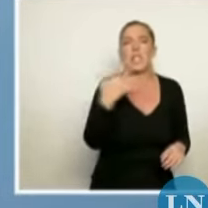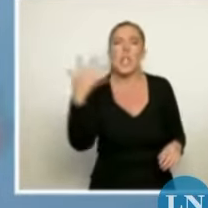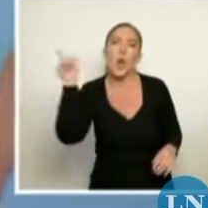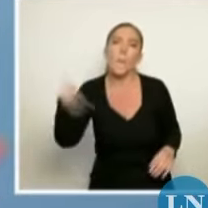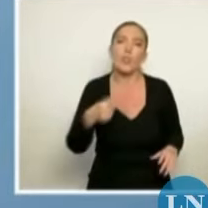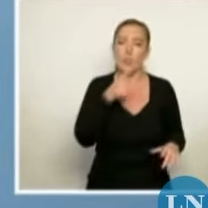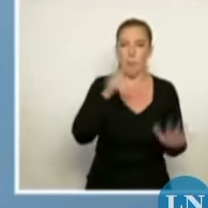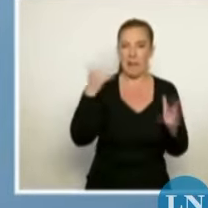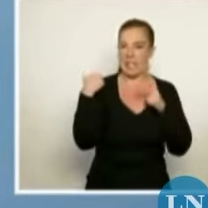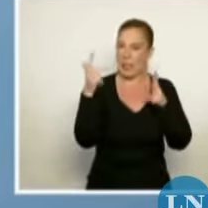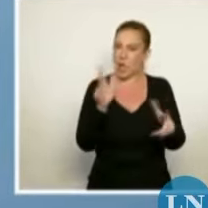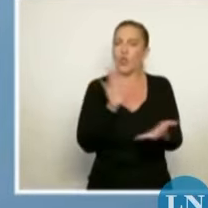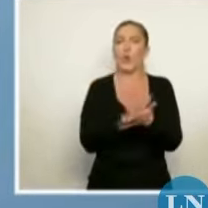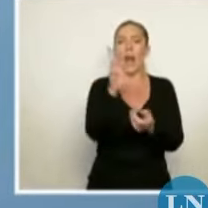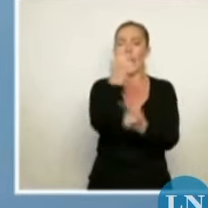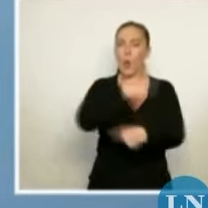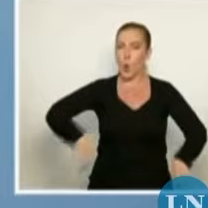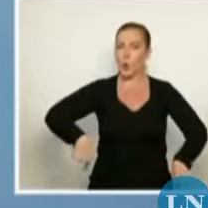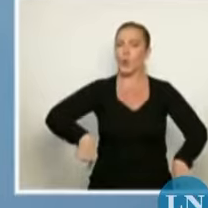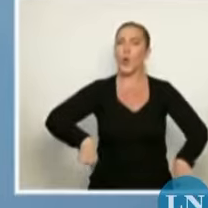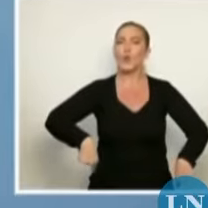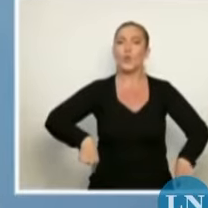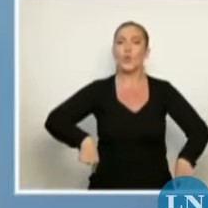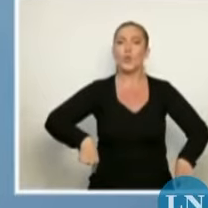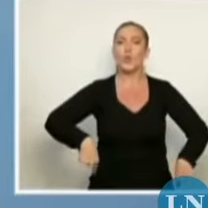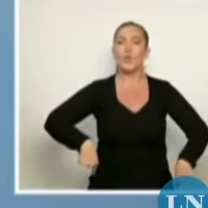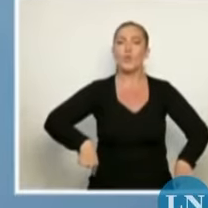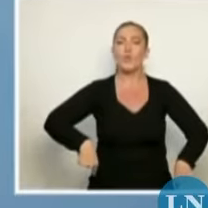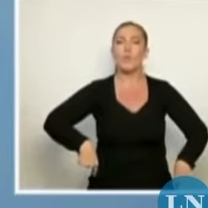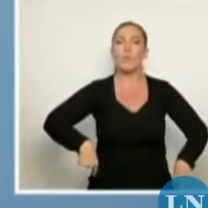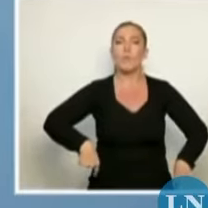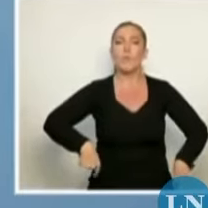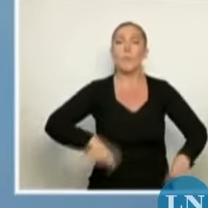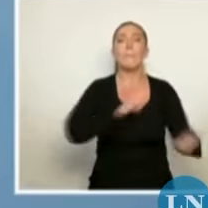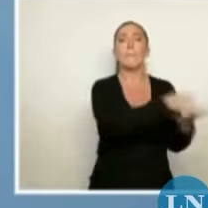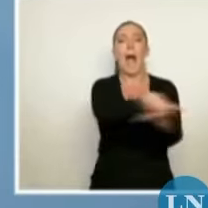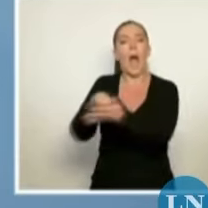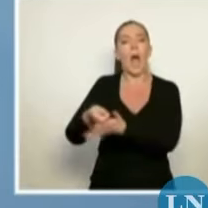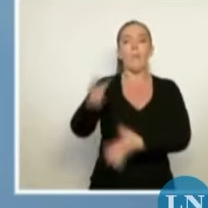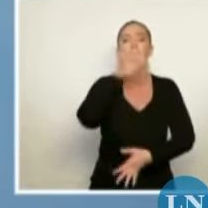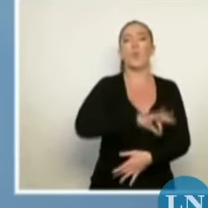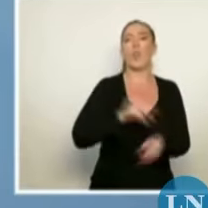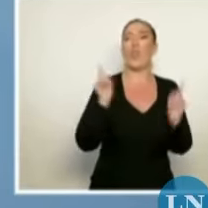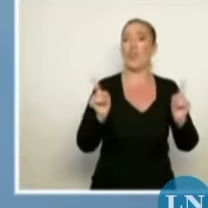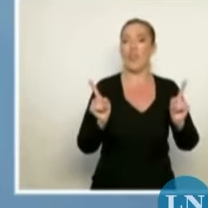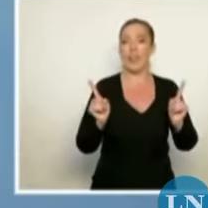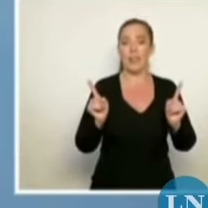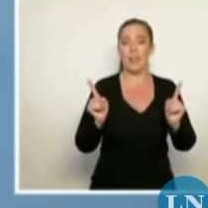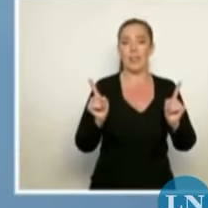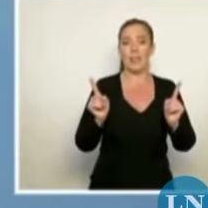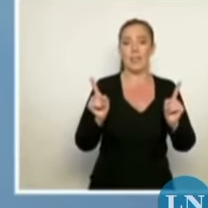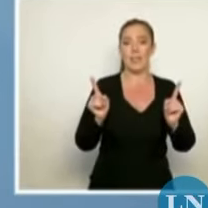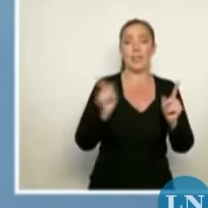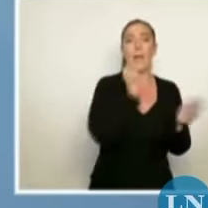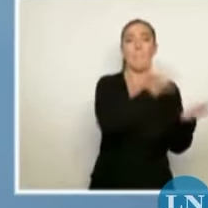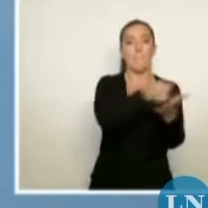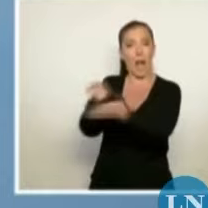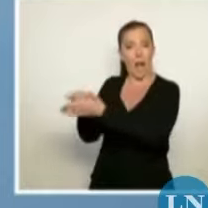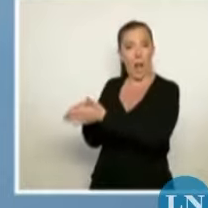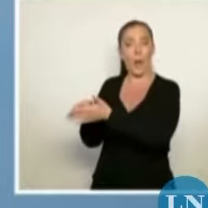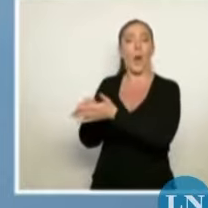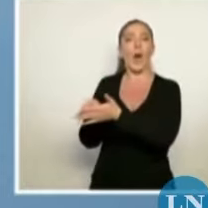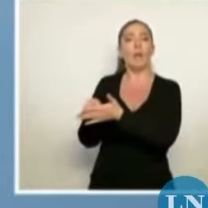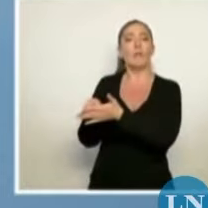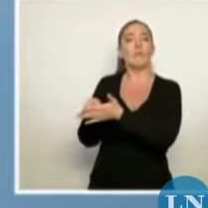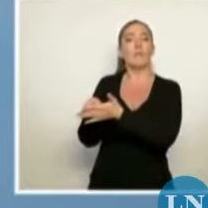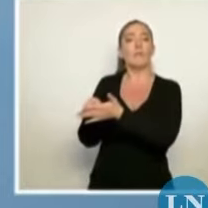% creo, dijo, de los recursos que destinaba a los salarios docentes, al sector docente, que estaba pagando y que